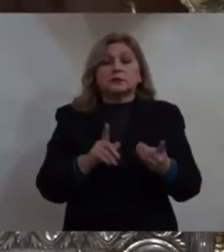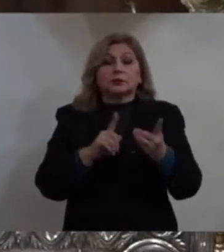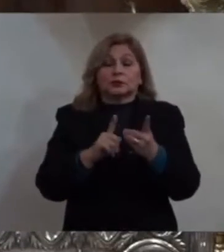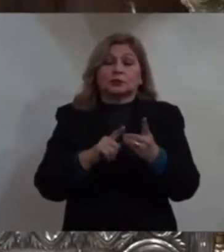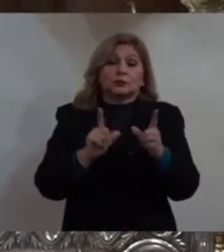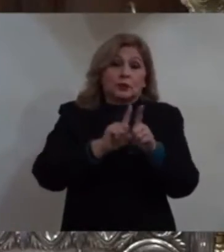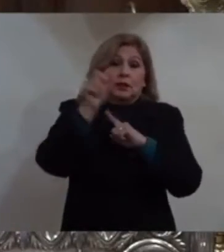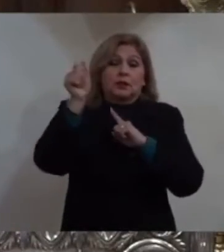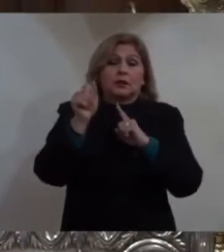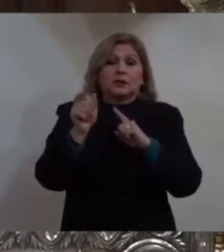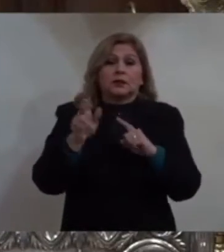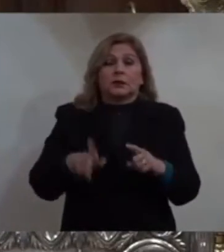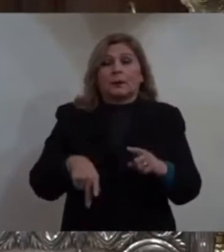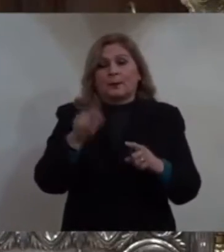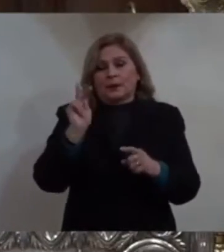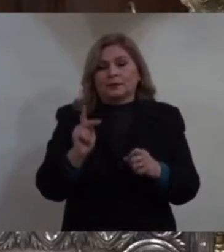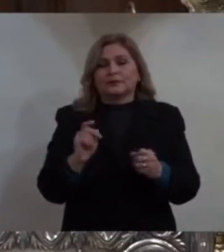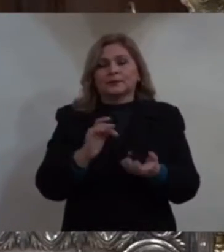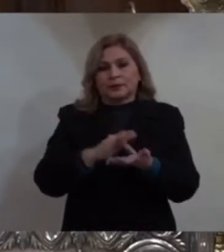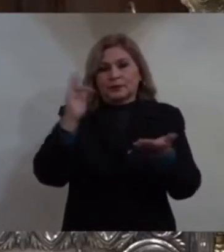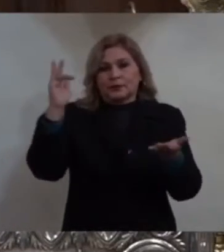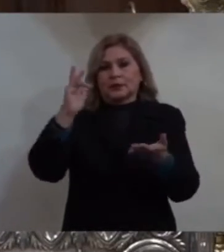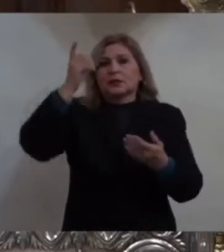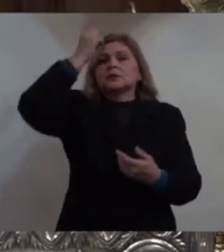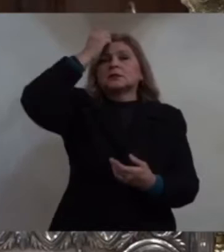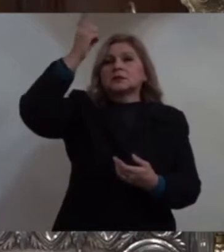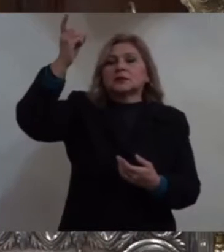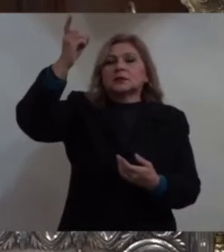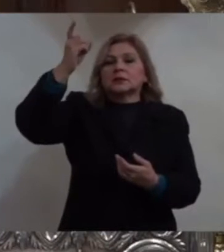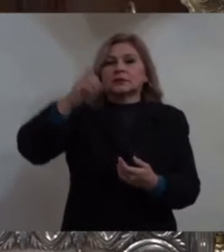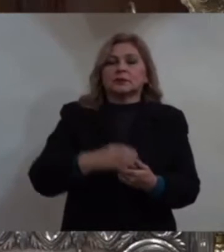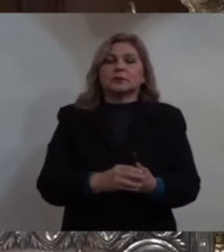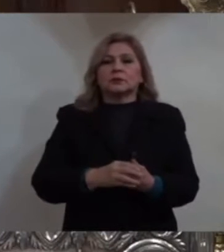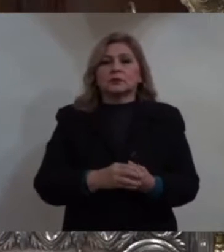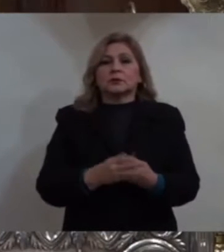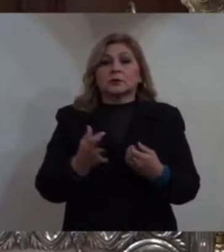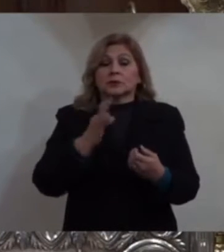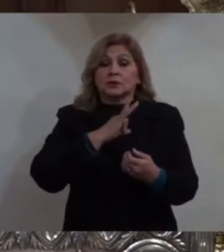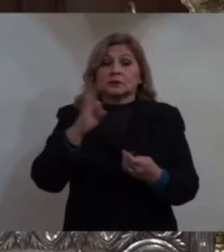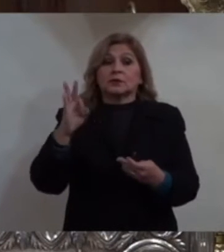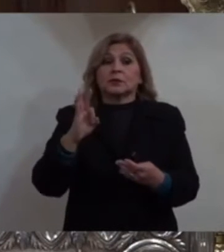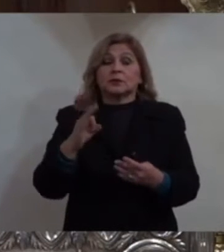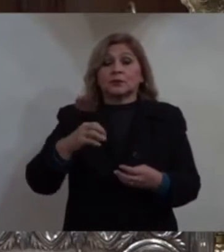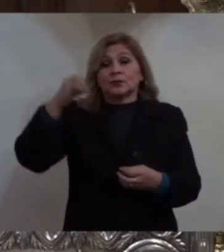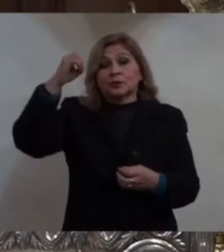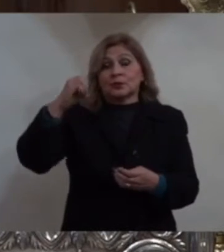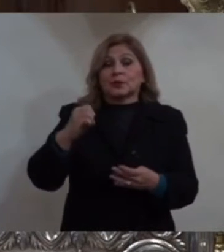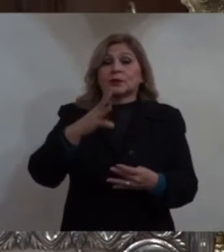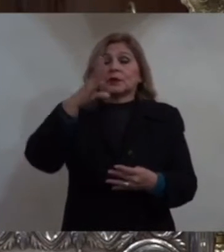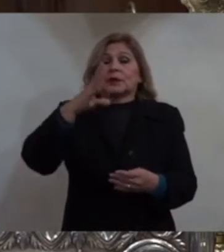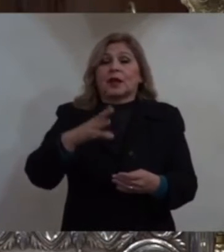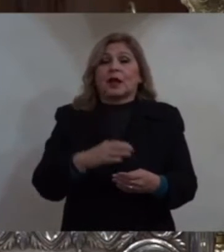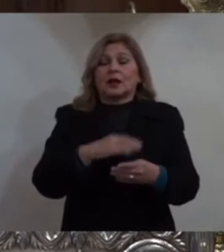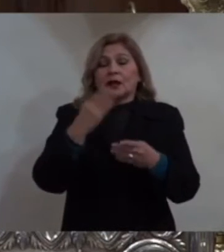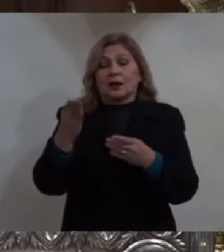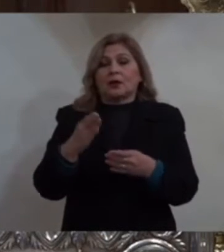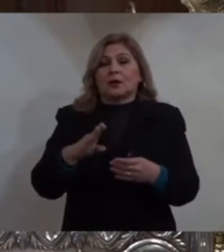Pero, gracias a Dios, se pudo inventar después la brújula,